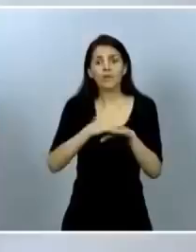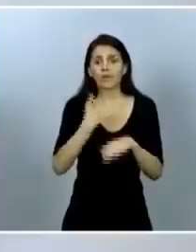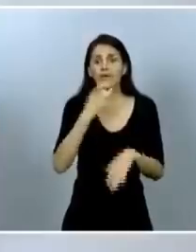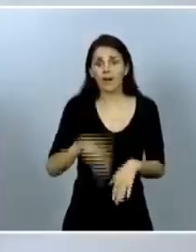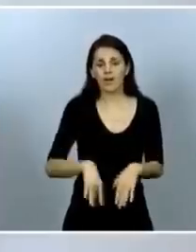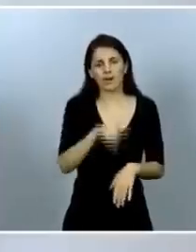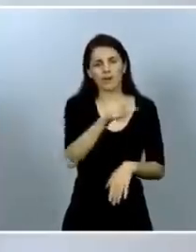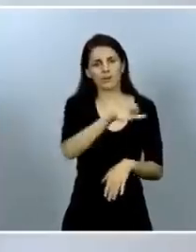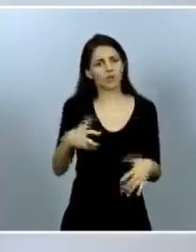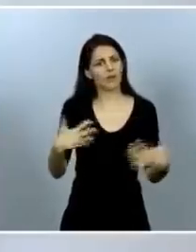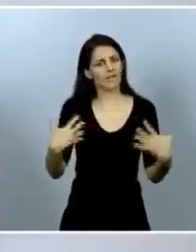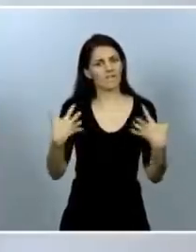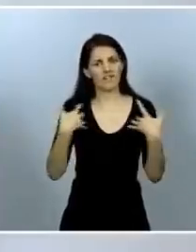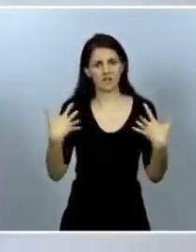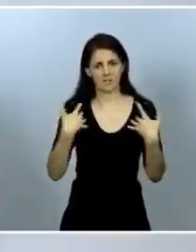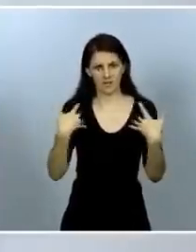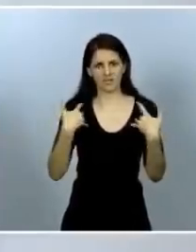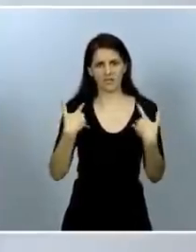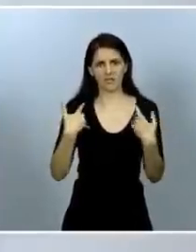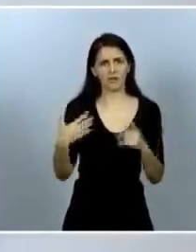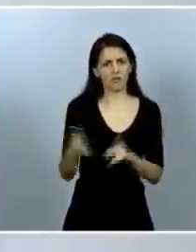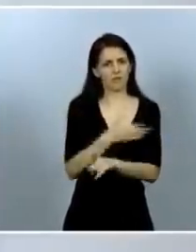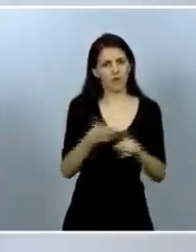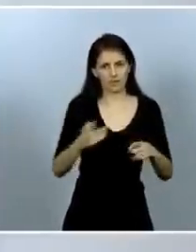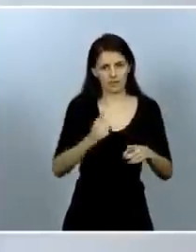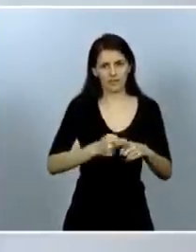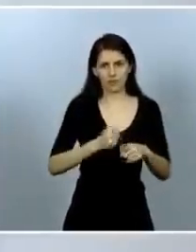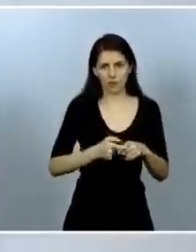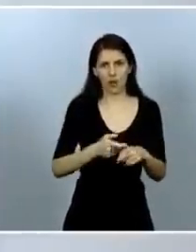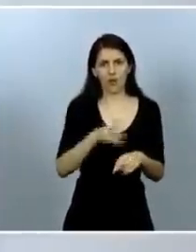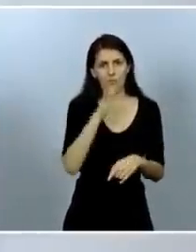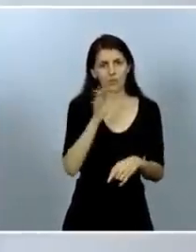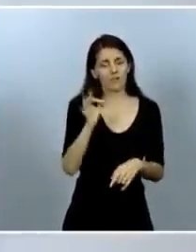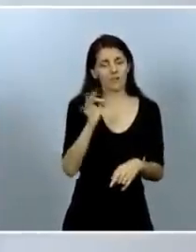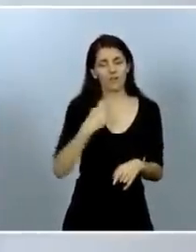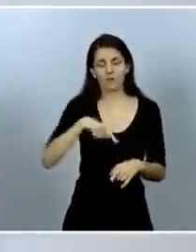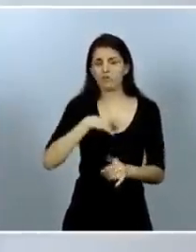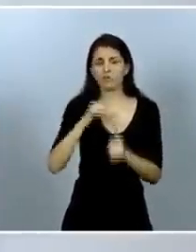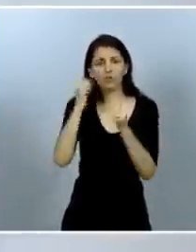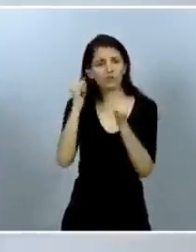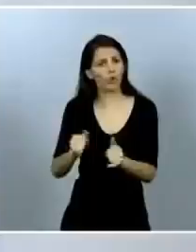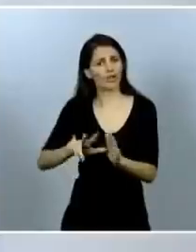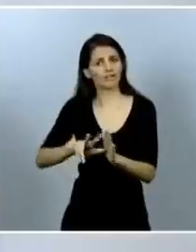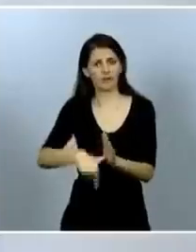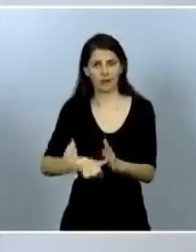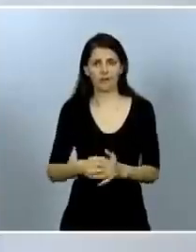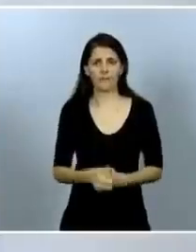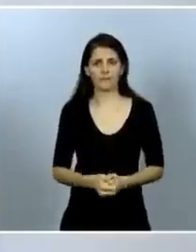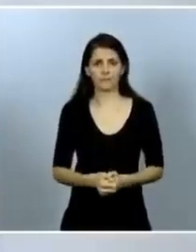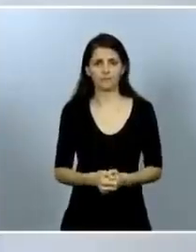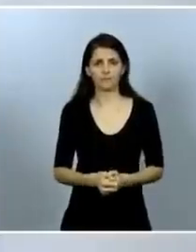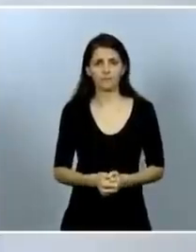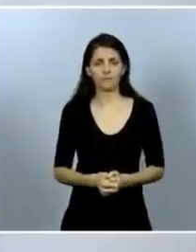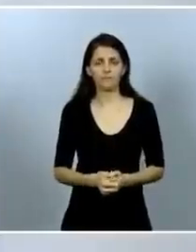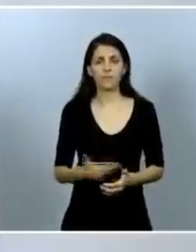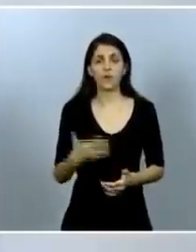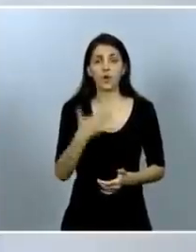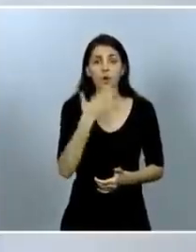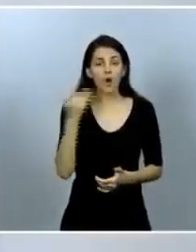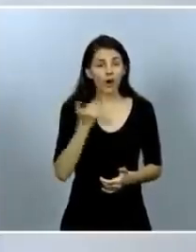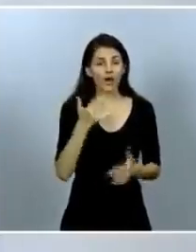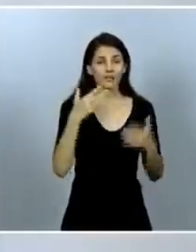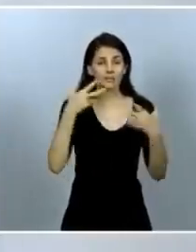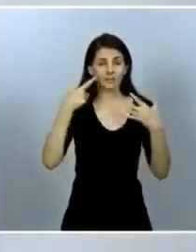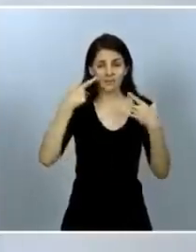violencia execrable para los que hemos llegado tarde. Ojalá sus historias sirvan para que nunca más